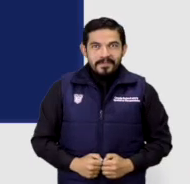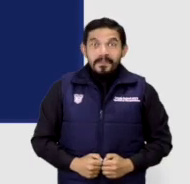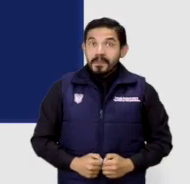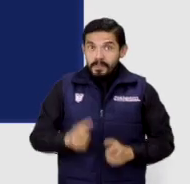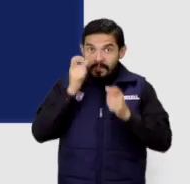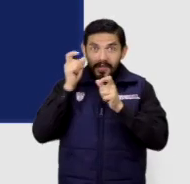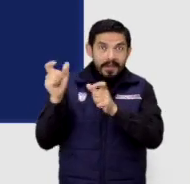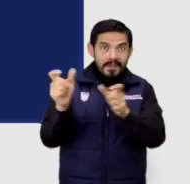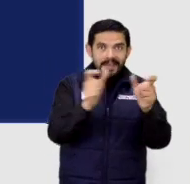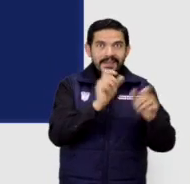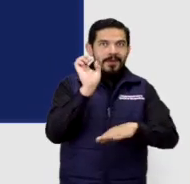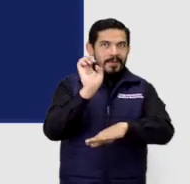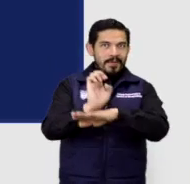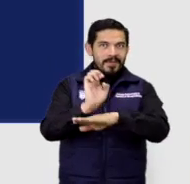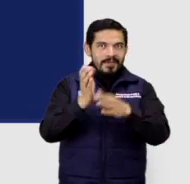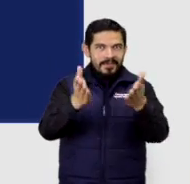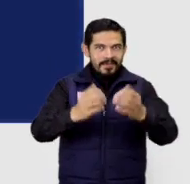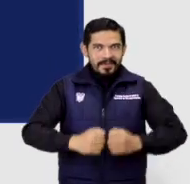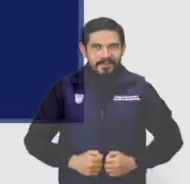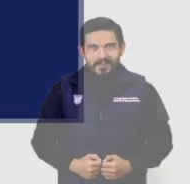Fiscalía General del Estado